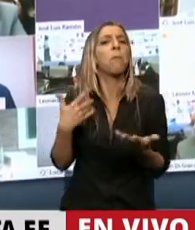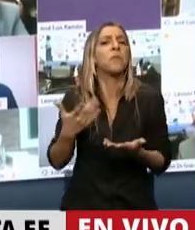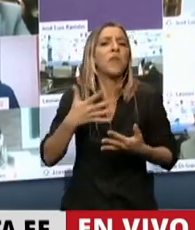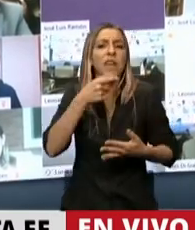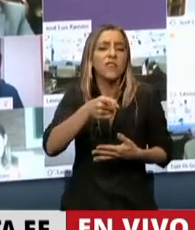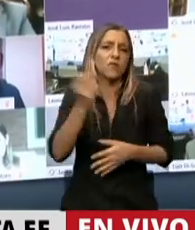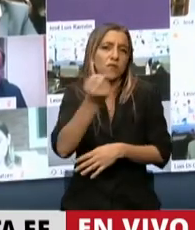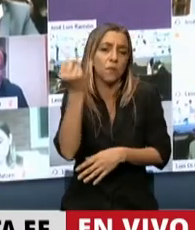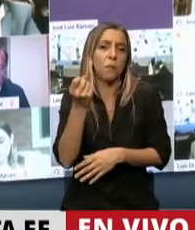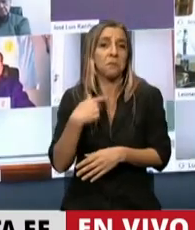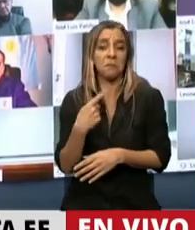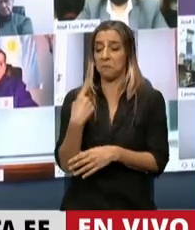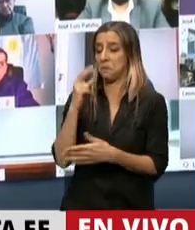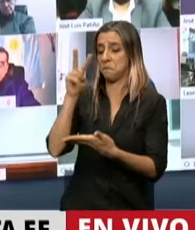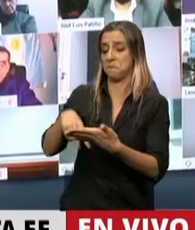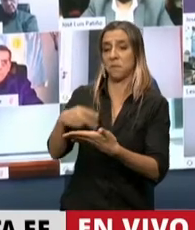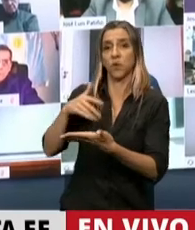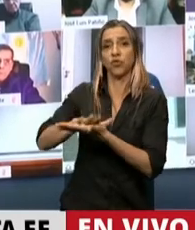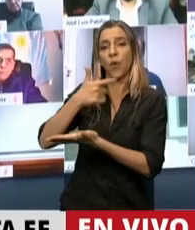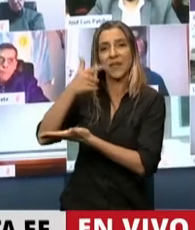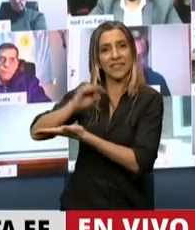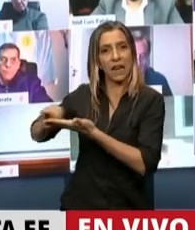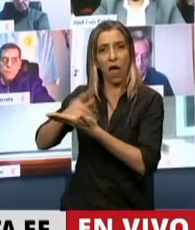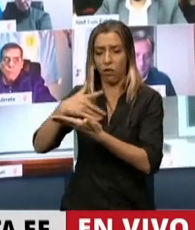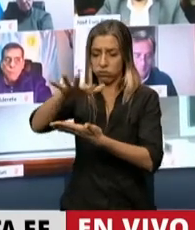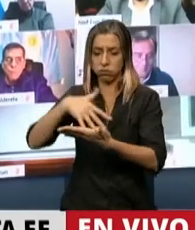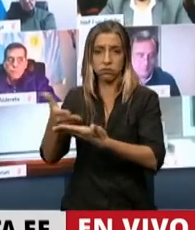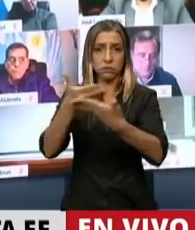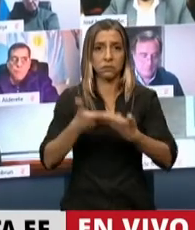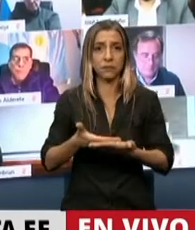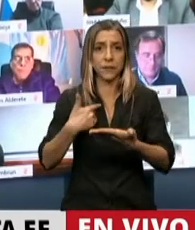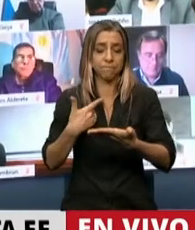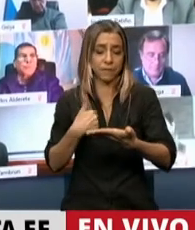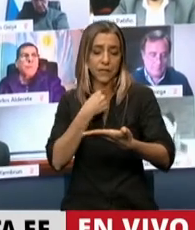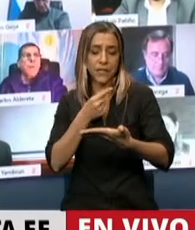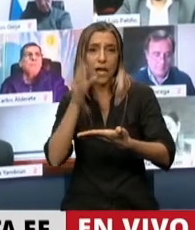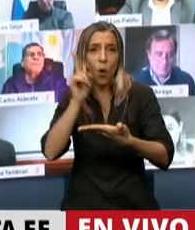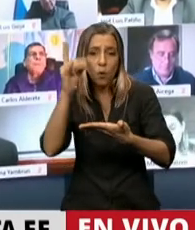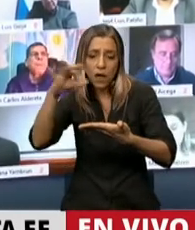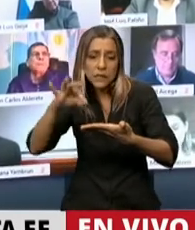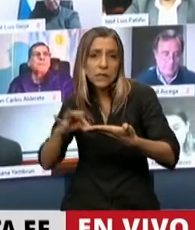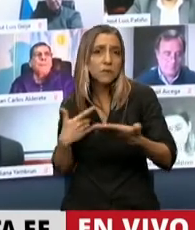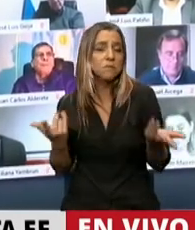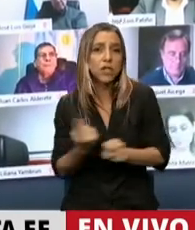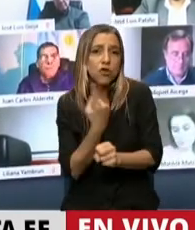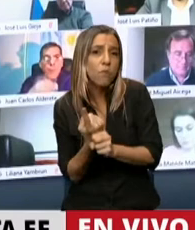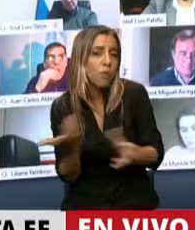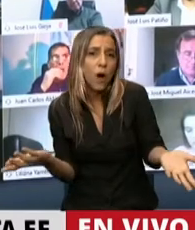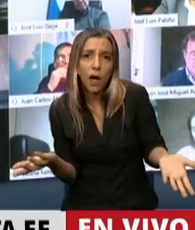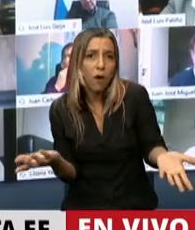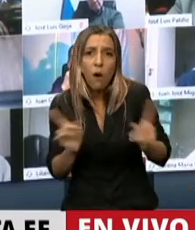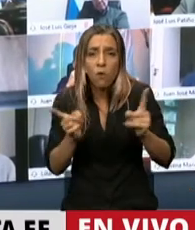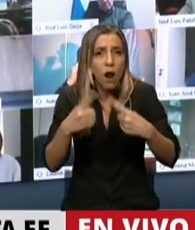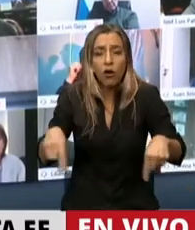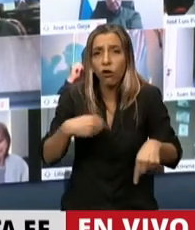presidente, tienen algunos problemas que quiero señalar, no lo puedo hacer entre mí. Solo quiero decir que